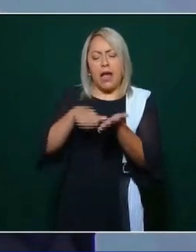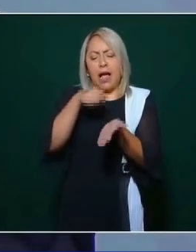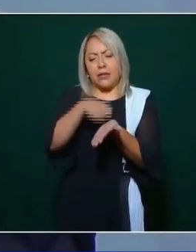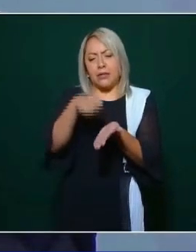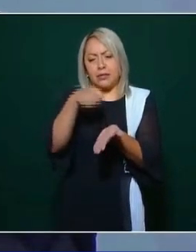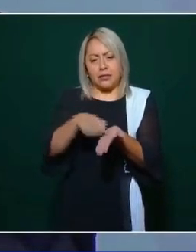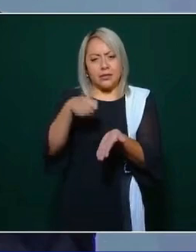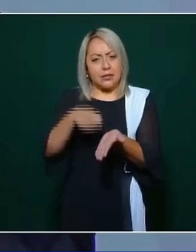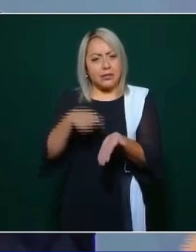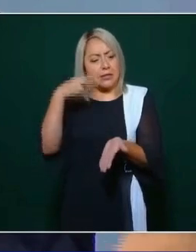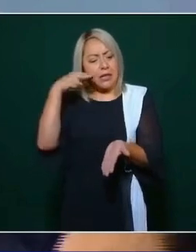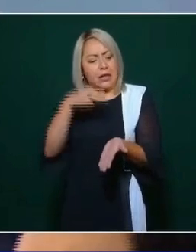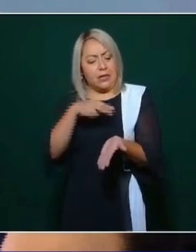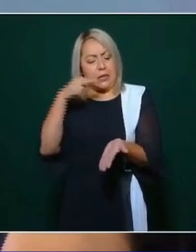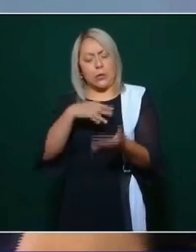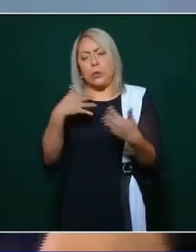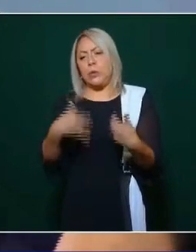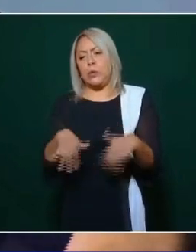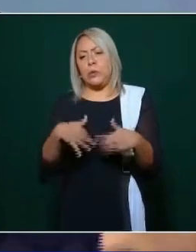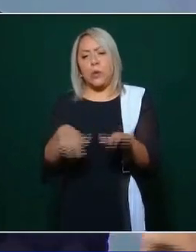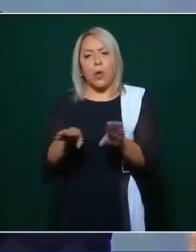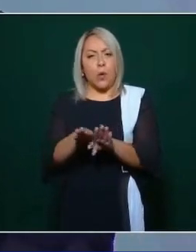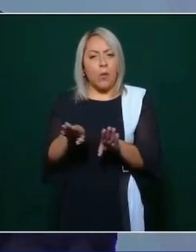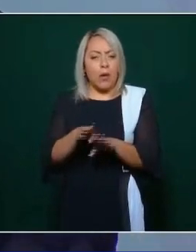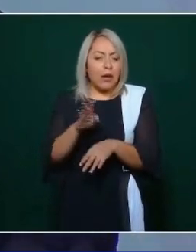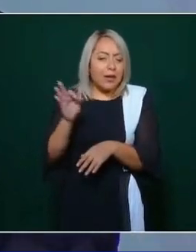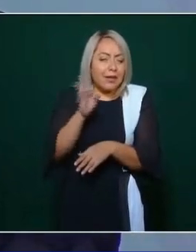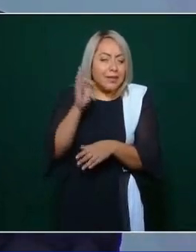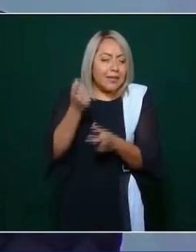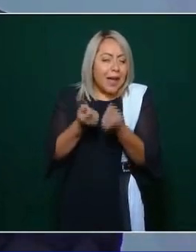le veía como ingenuo.